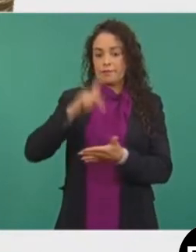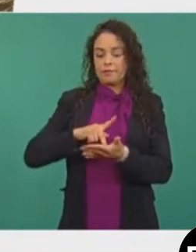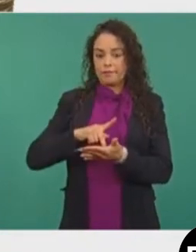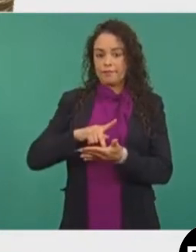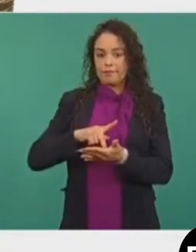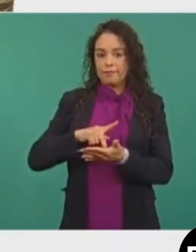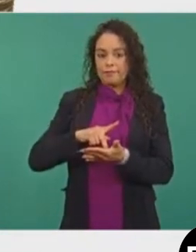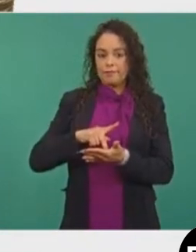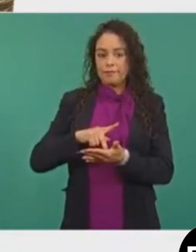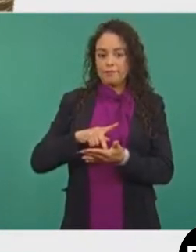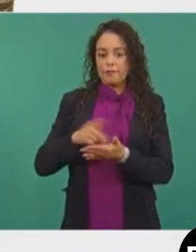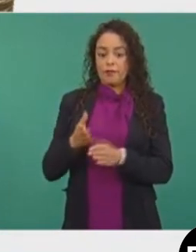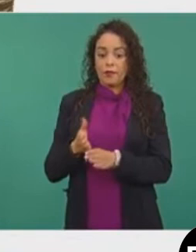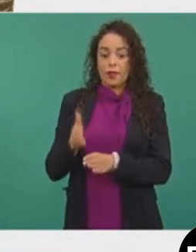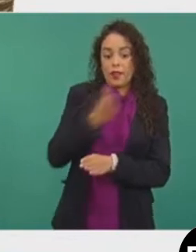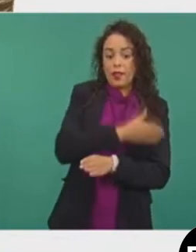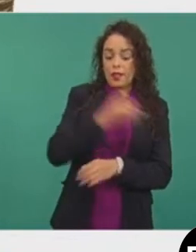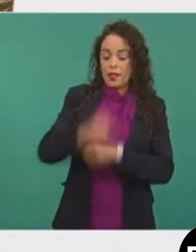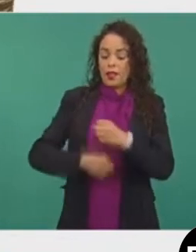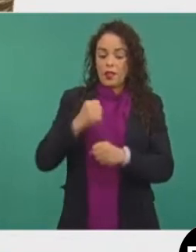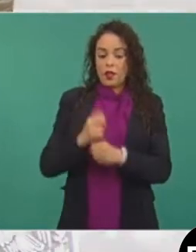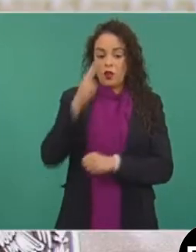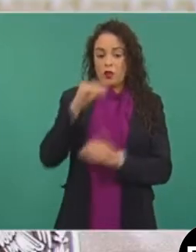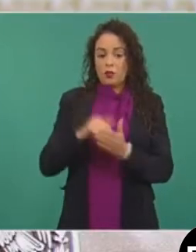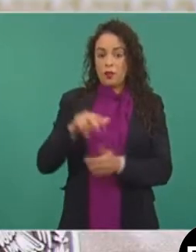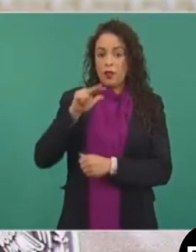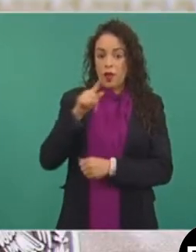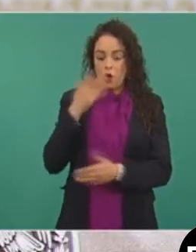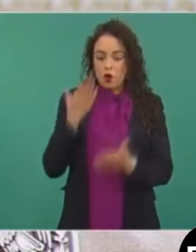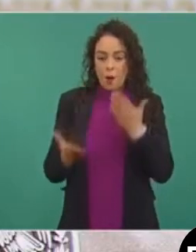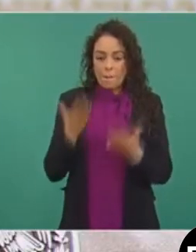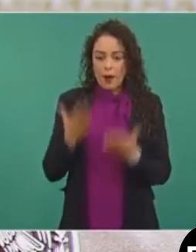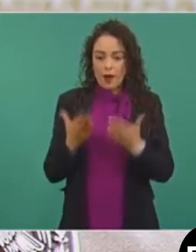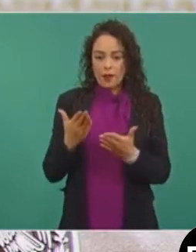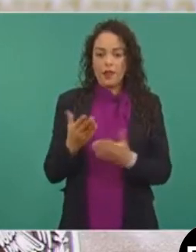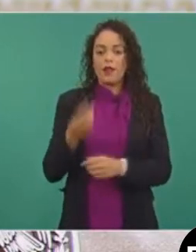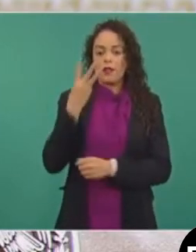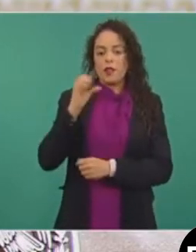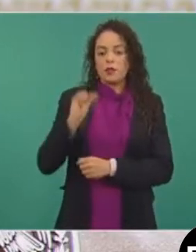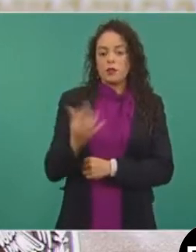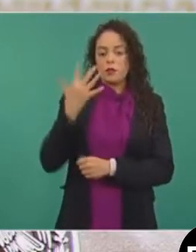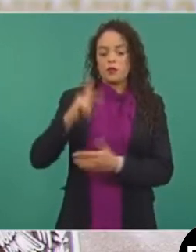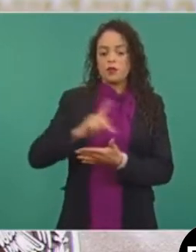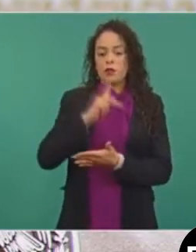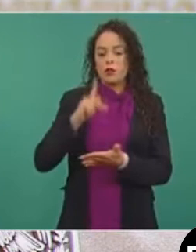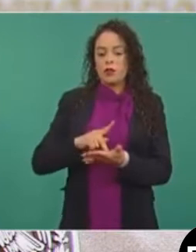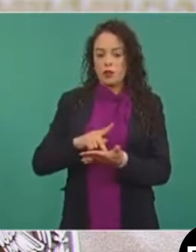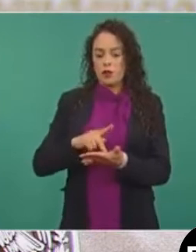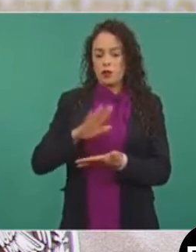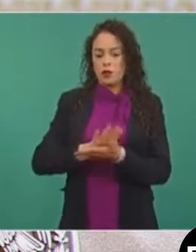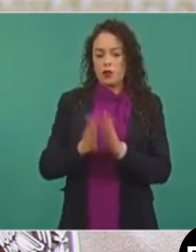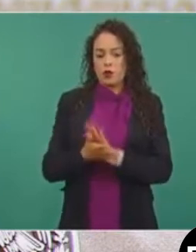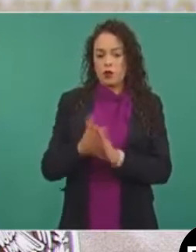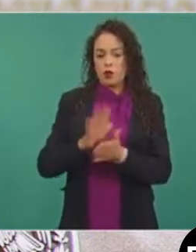2018, se puede comprar hoy en día 3.5 kilos de tortilla más que